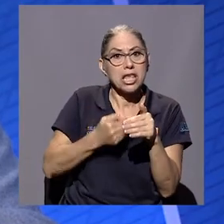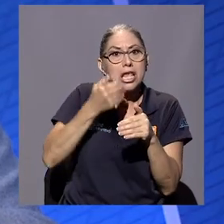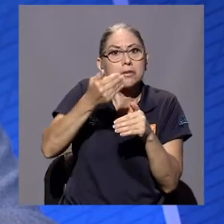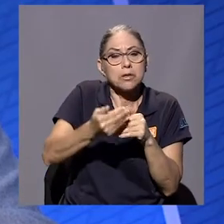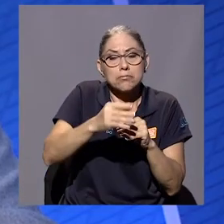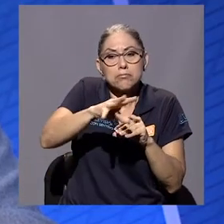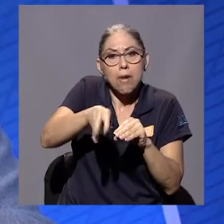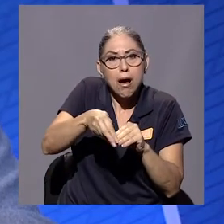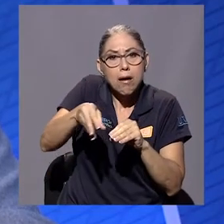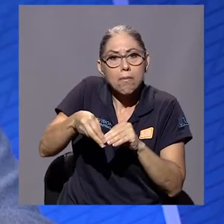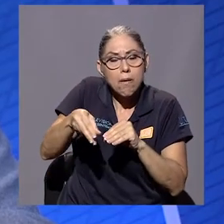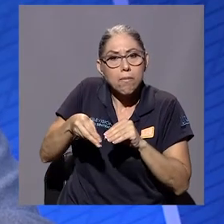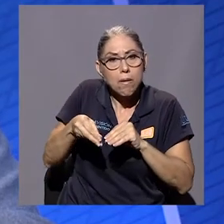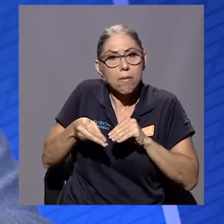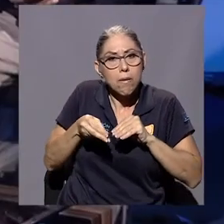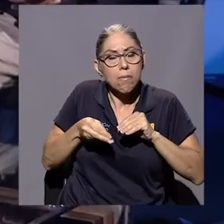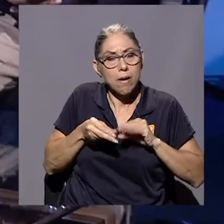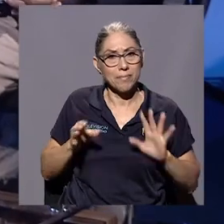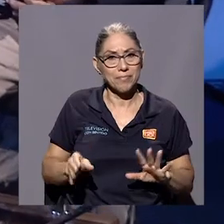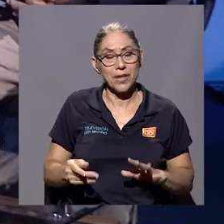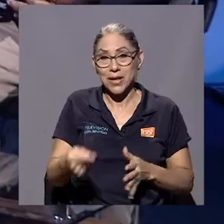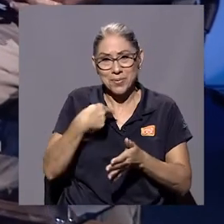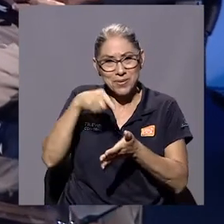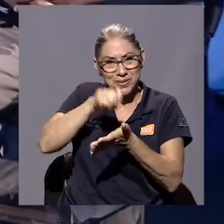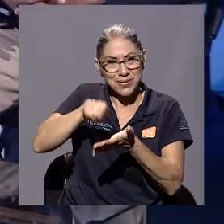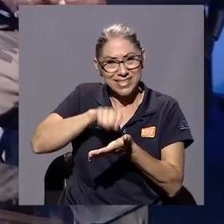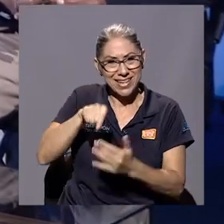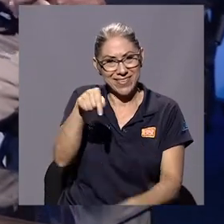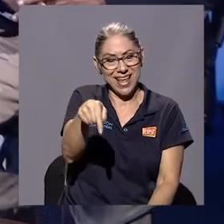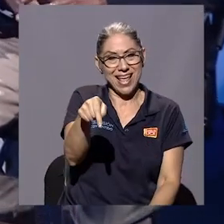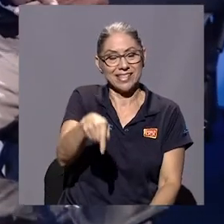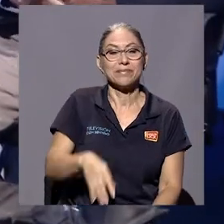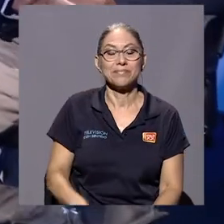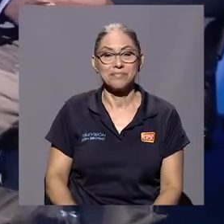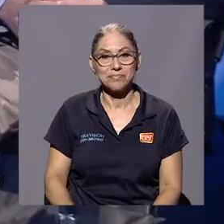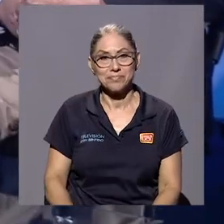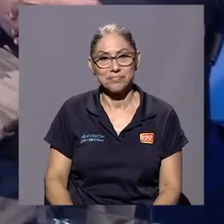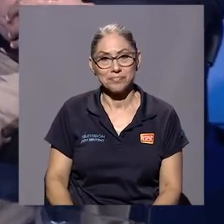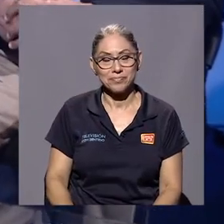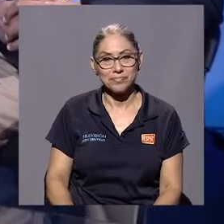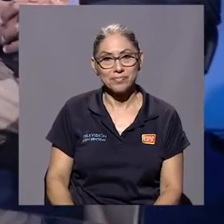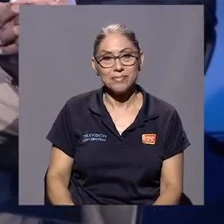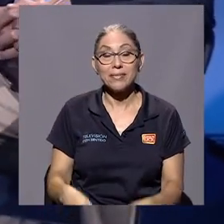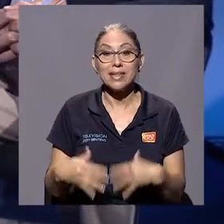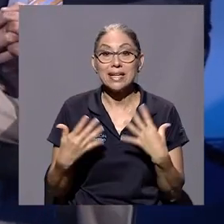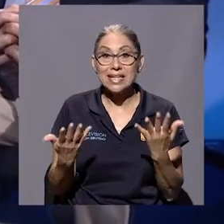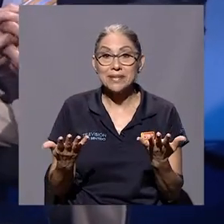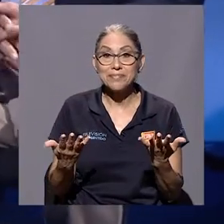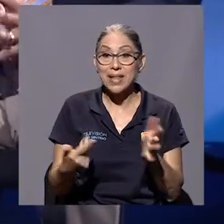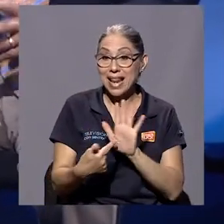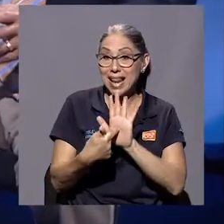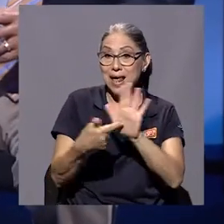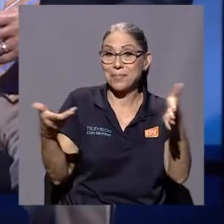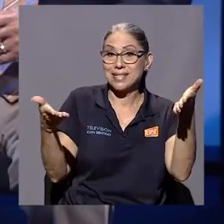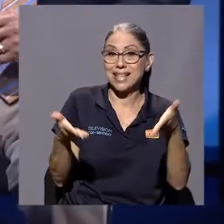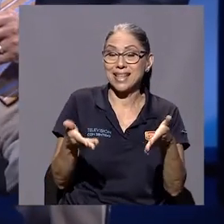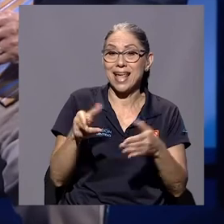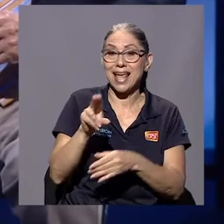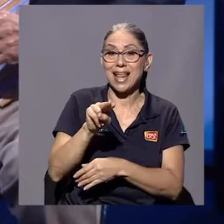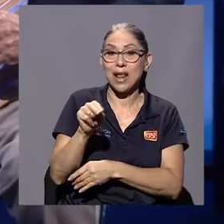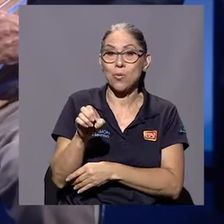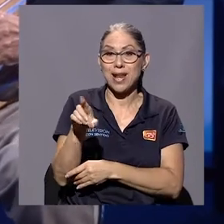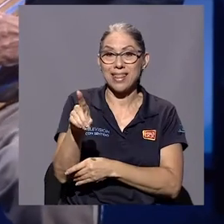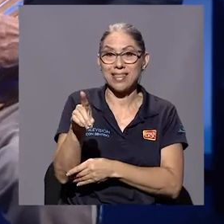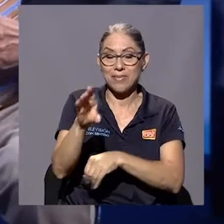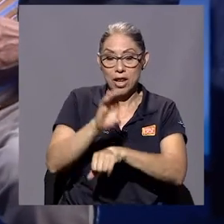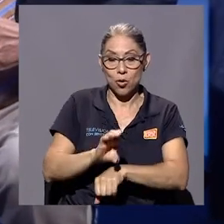y entonces yo escribí esa novela y la presenté en la UNED,